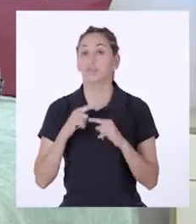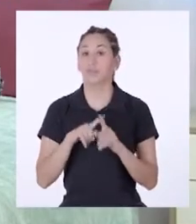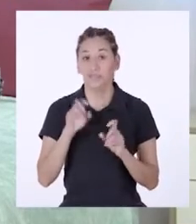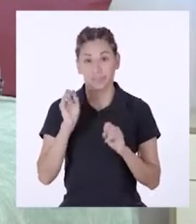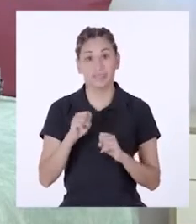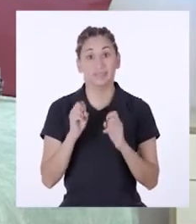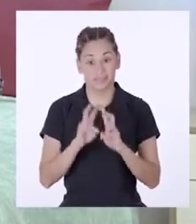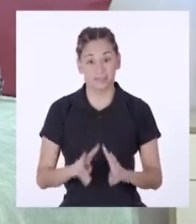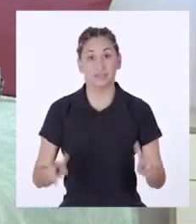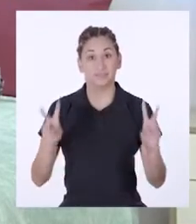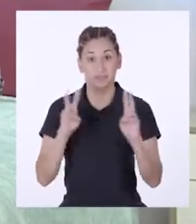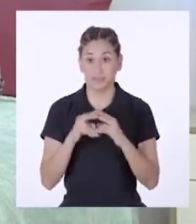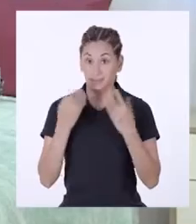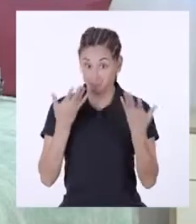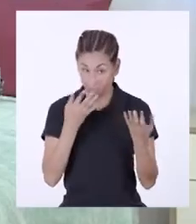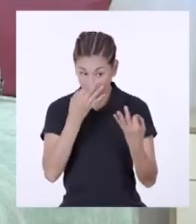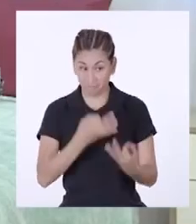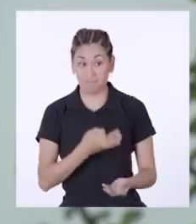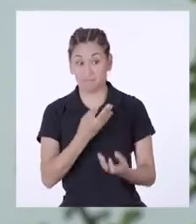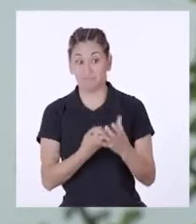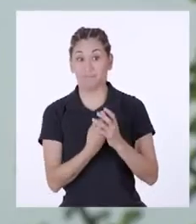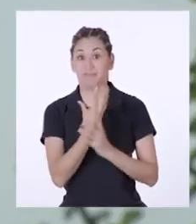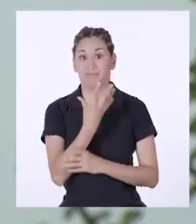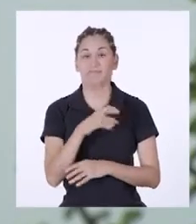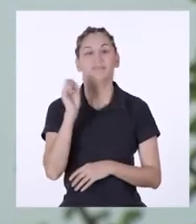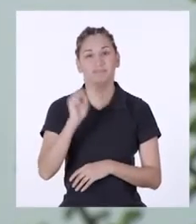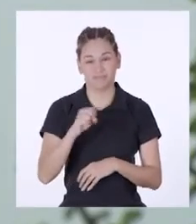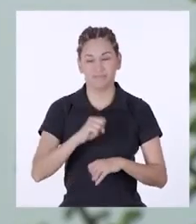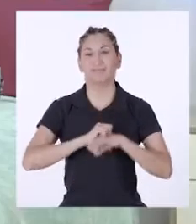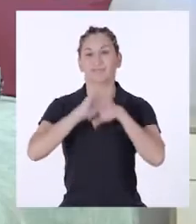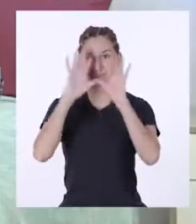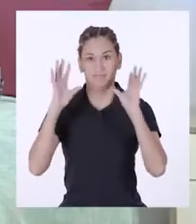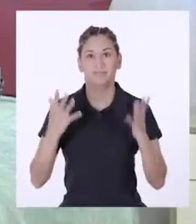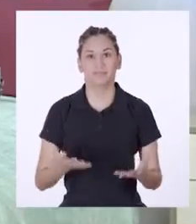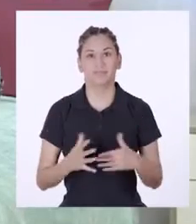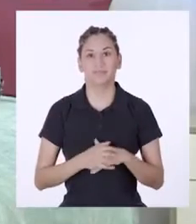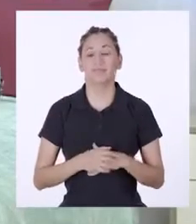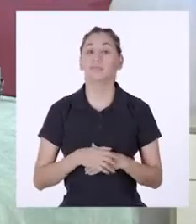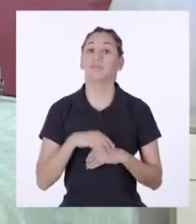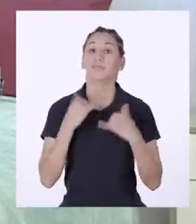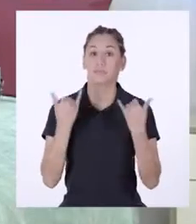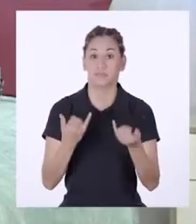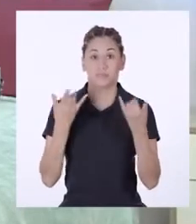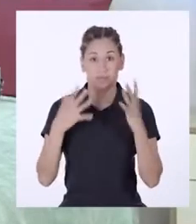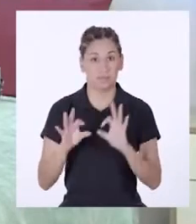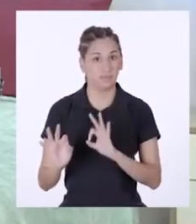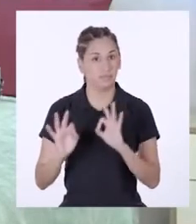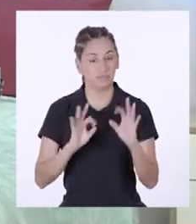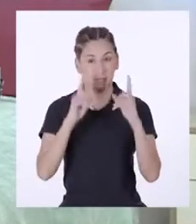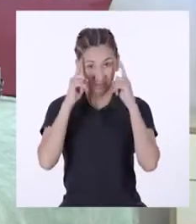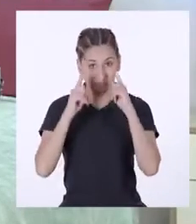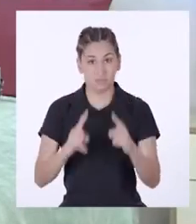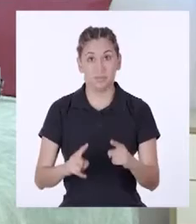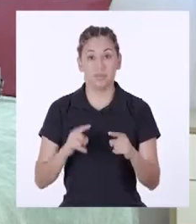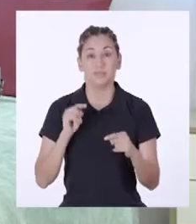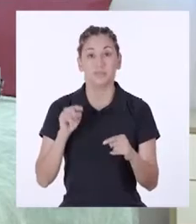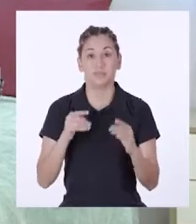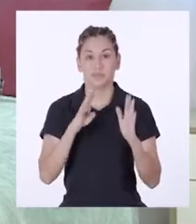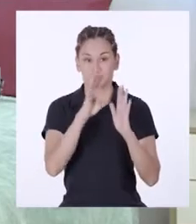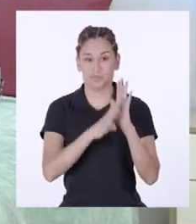pero valdrá la pena, ¿no es cierto, Plantiquis? ¡Claro que sí! Ahora, de acuerdo a lo establecido en